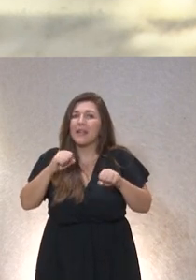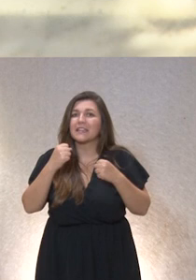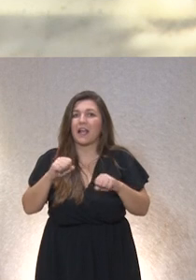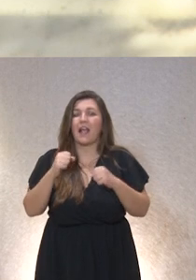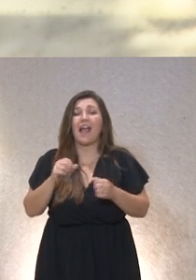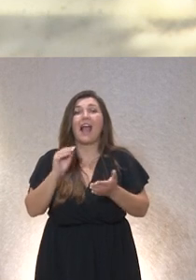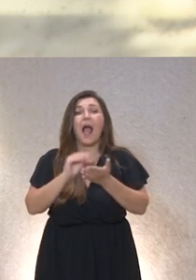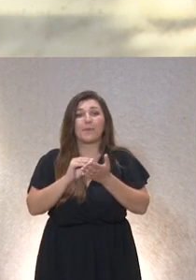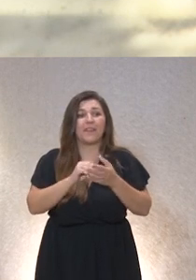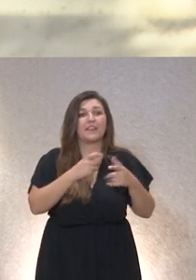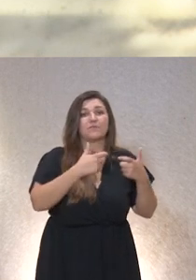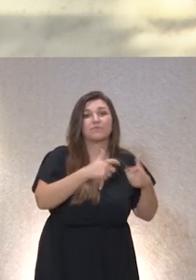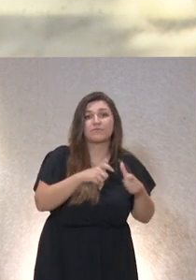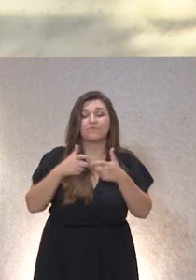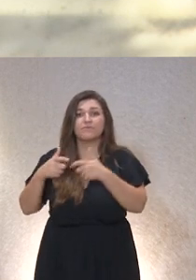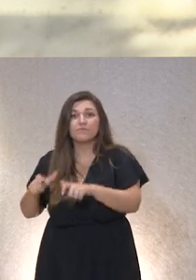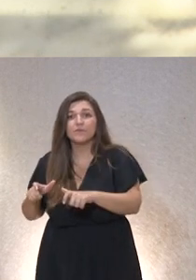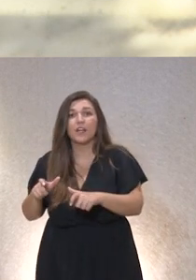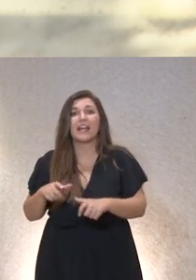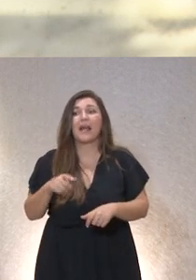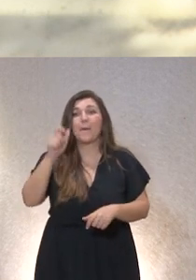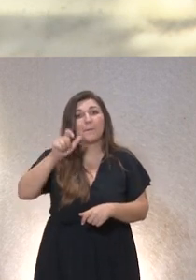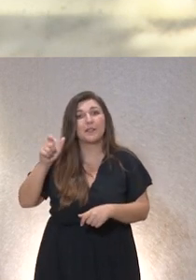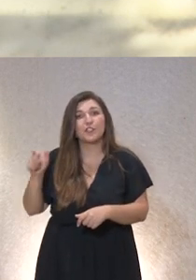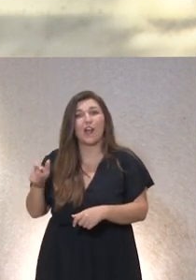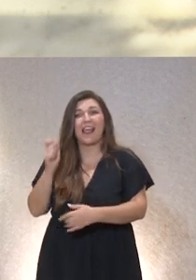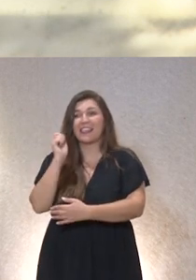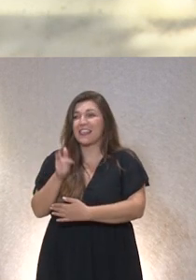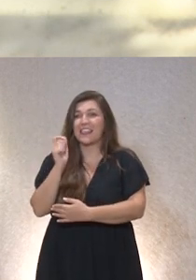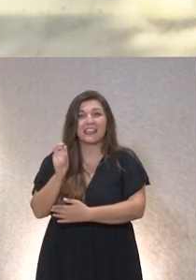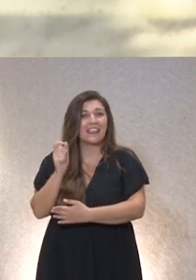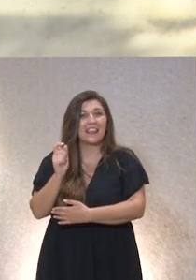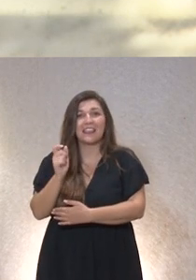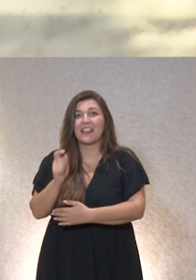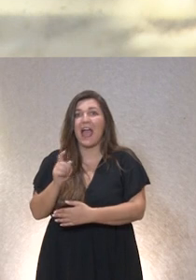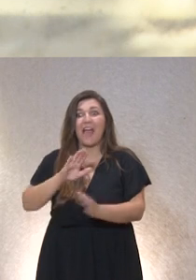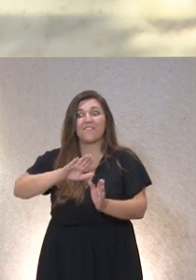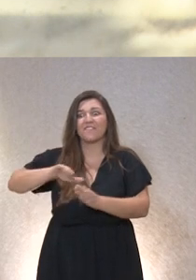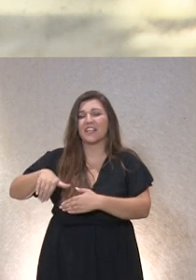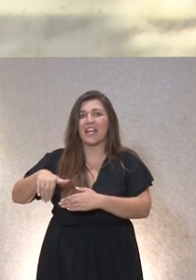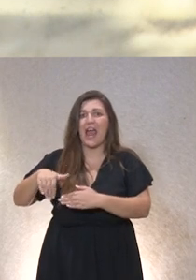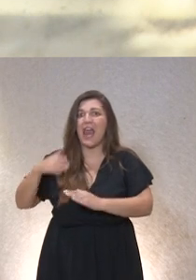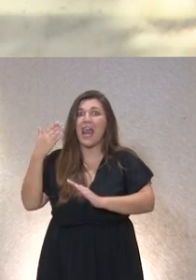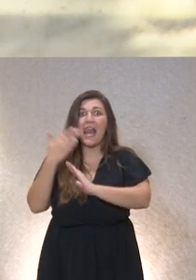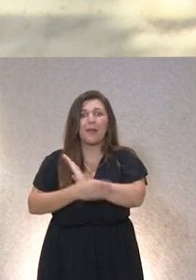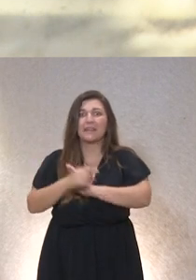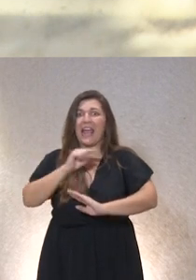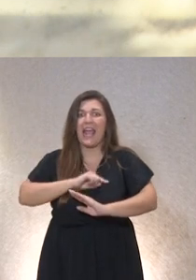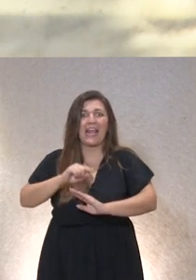tratarse de situaciones frecuentes con las mismas personas se sobrepasan estos límites éticos incluso de forma